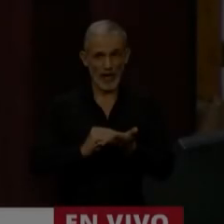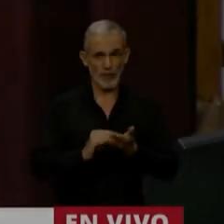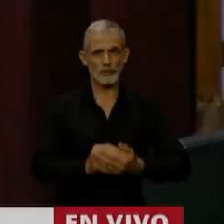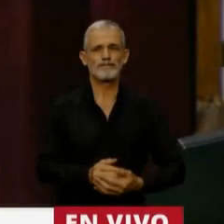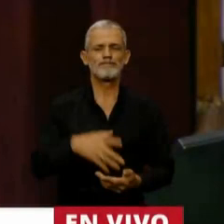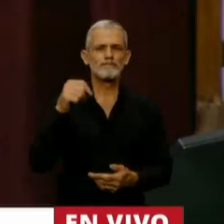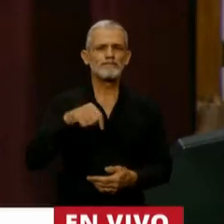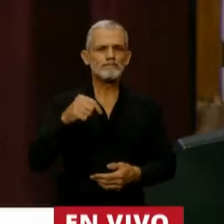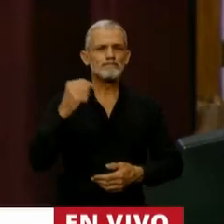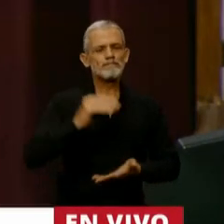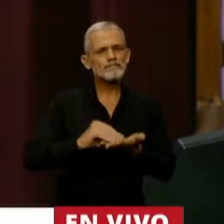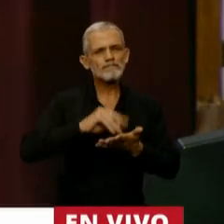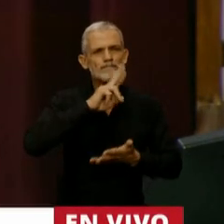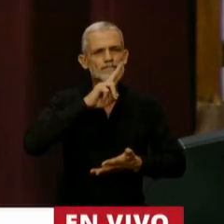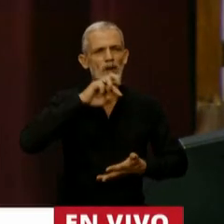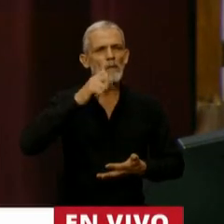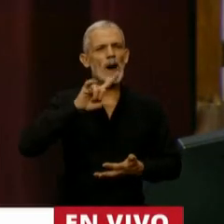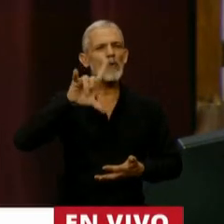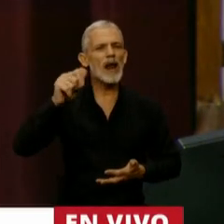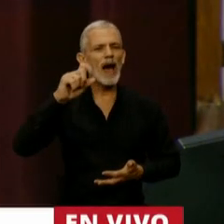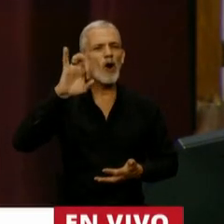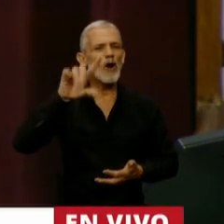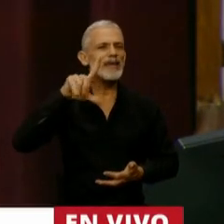Está en uso de la palabra la diputada Paula Oliveto.